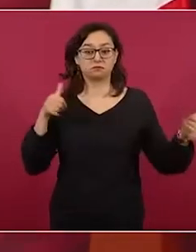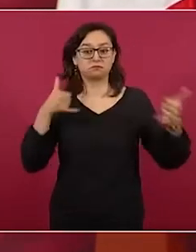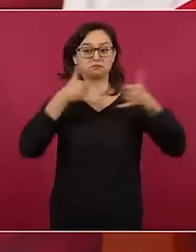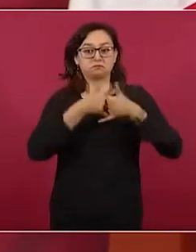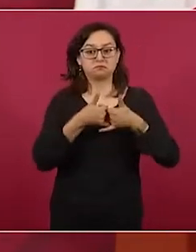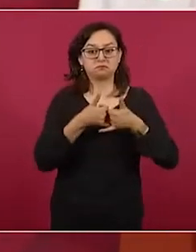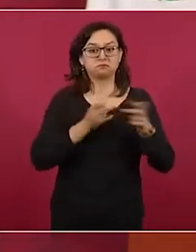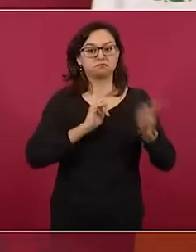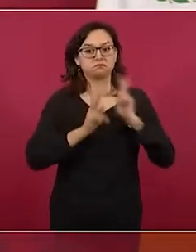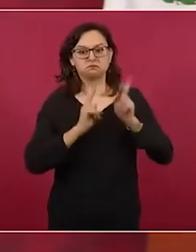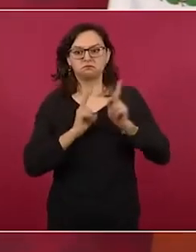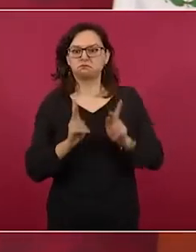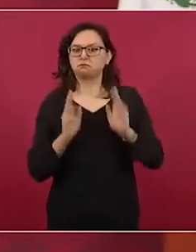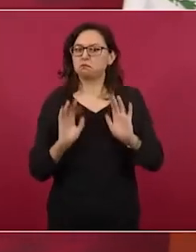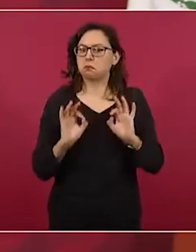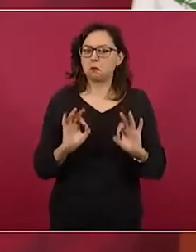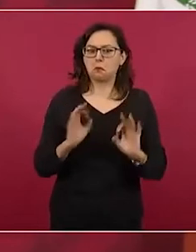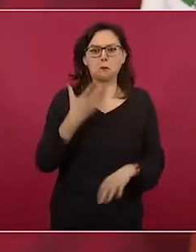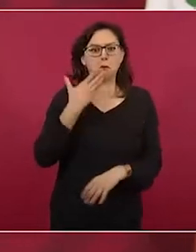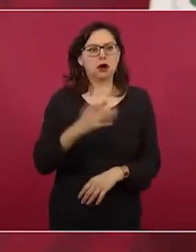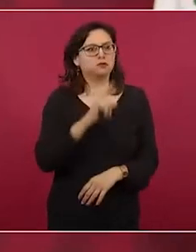él es muy respetuoso,